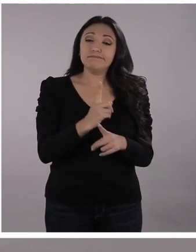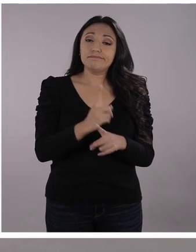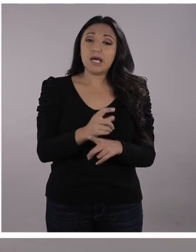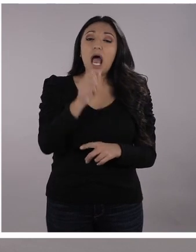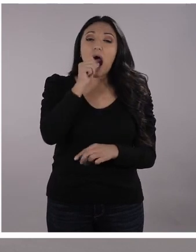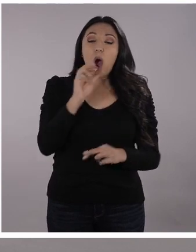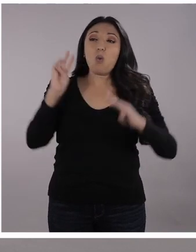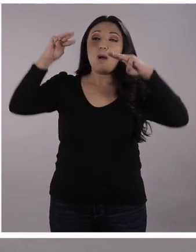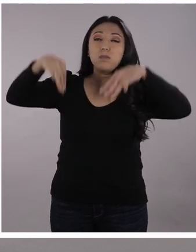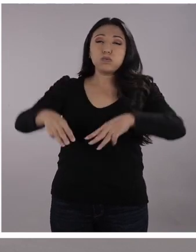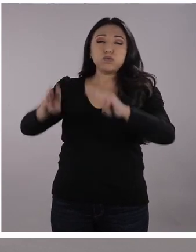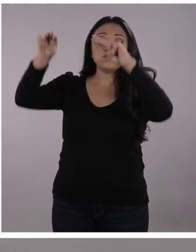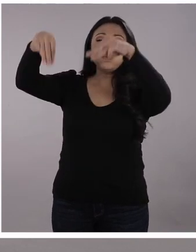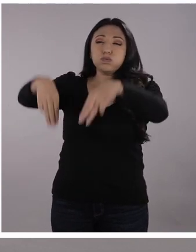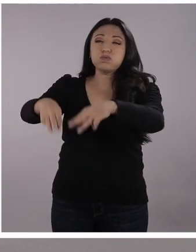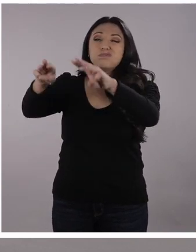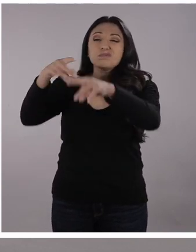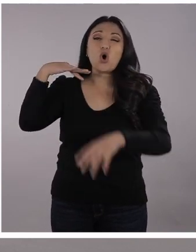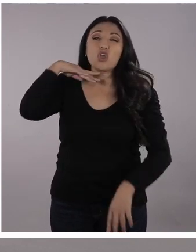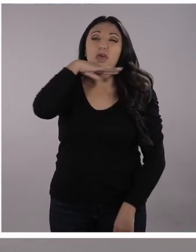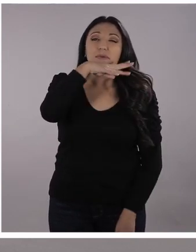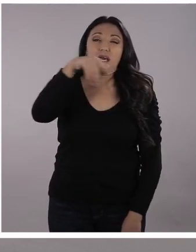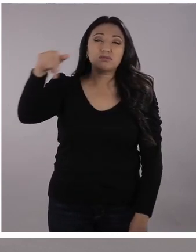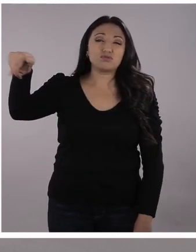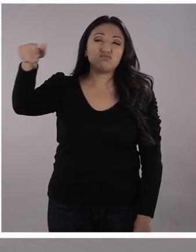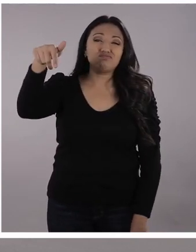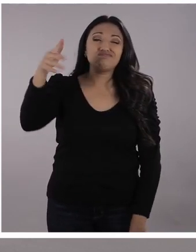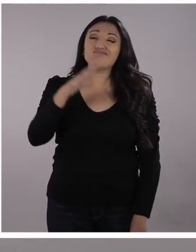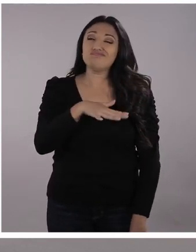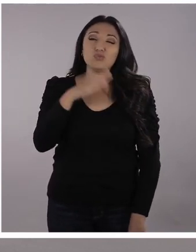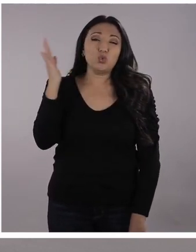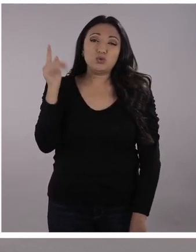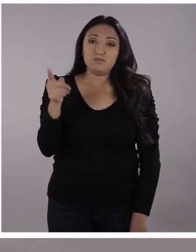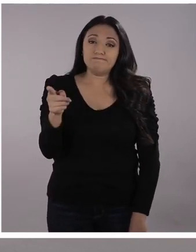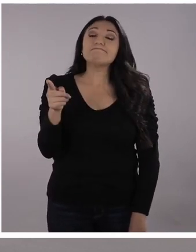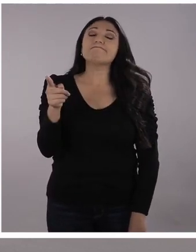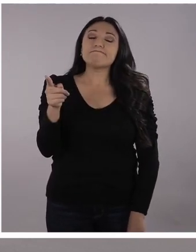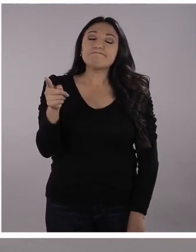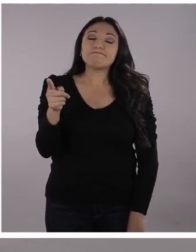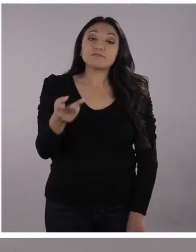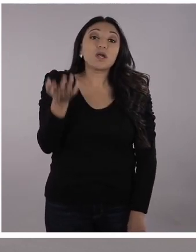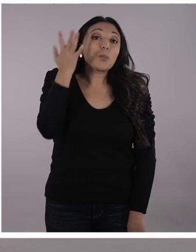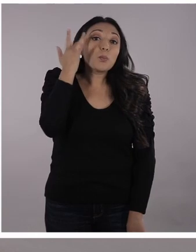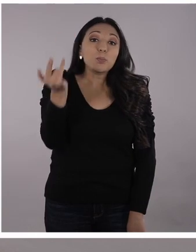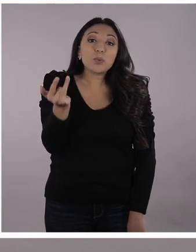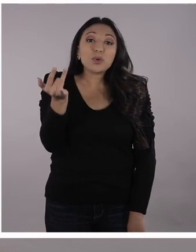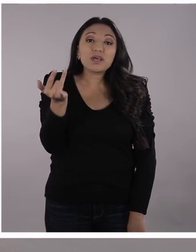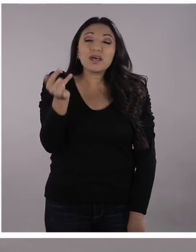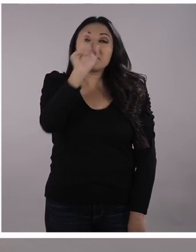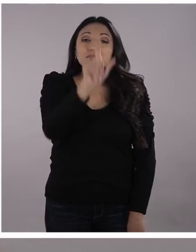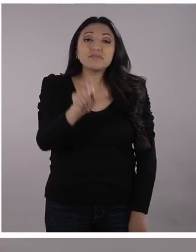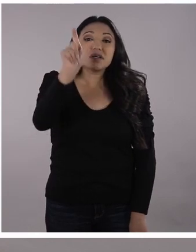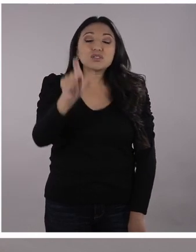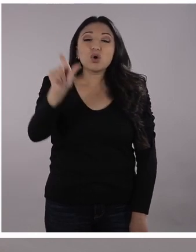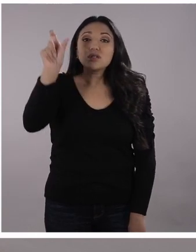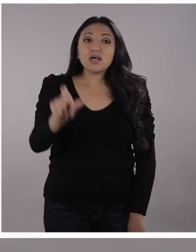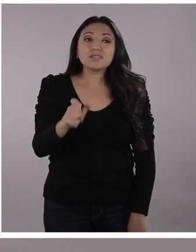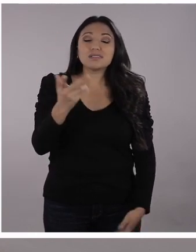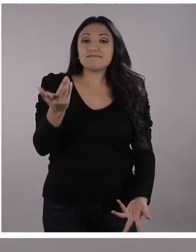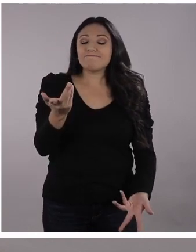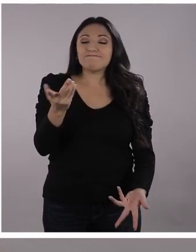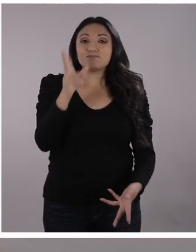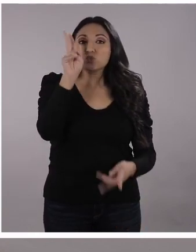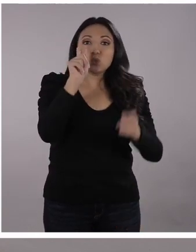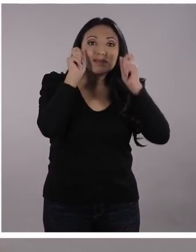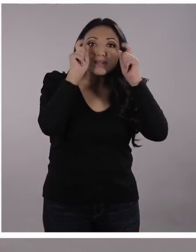océanos, nuestros mares están muy contaminados porque hay una práctica muy irracional de los seres humanos.